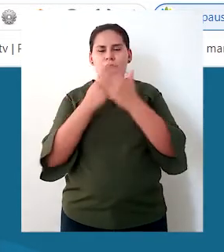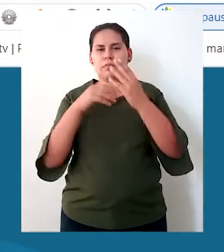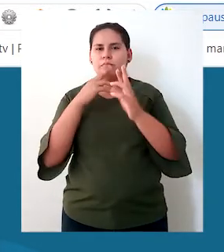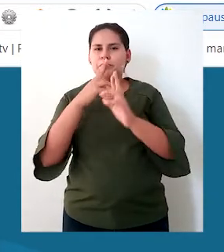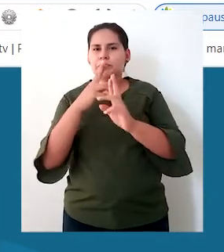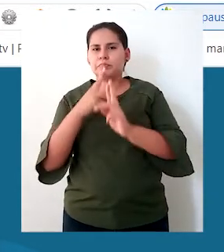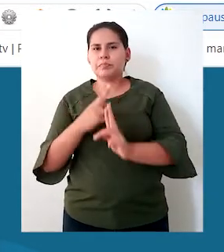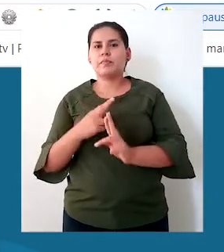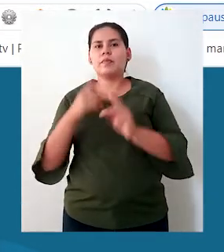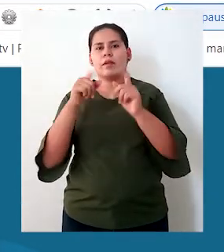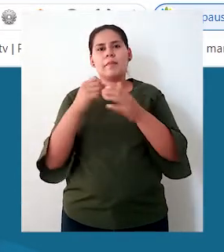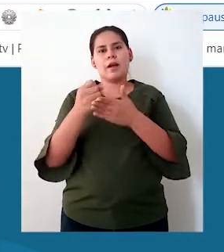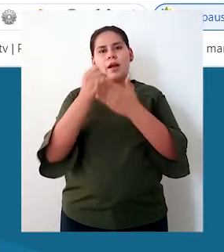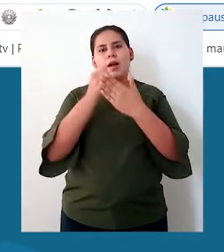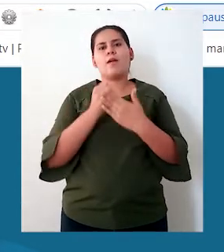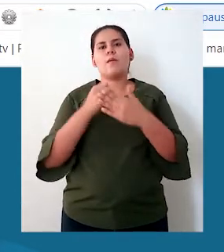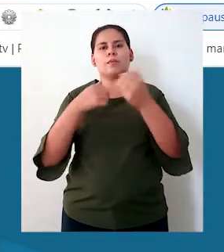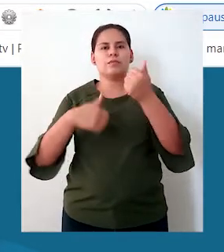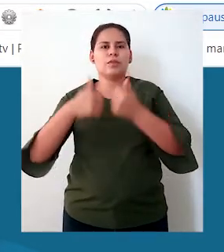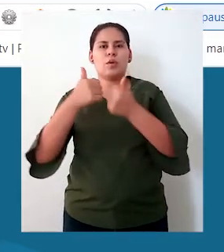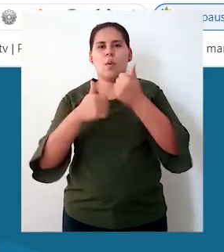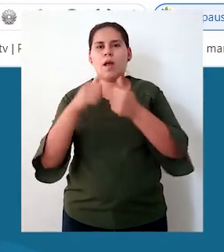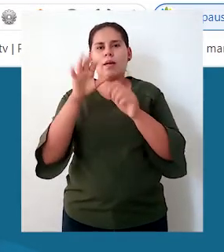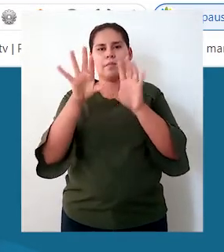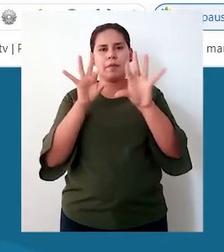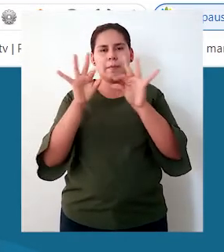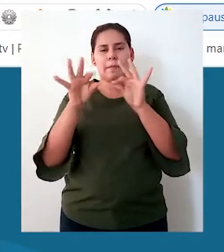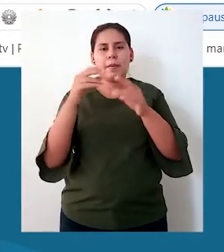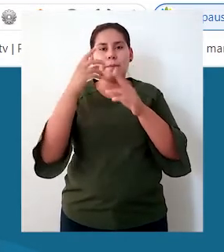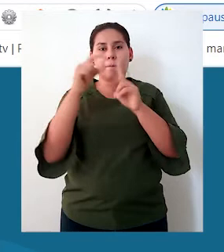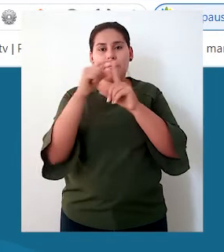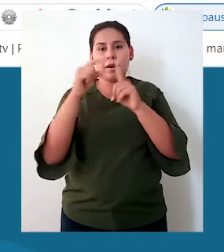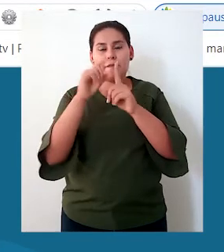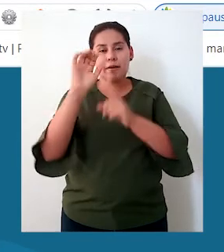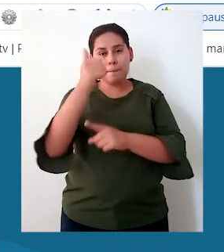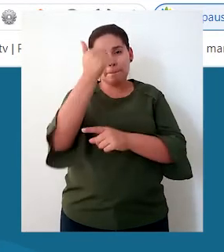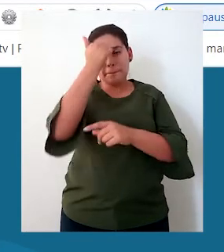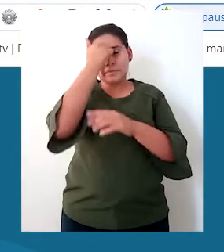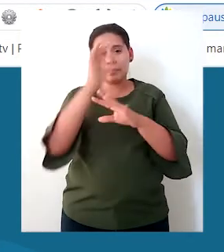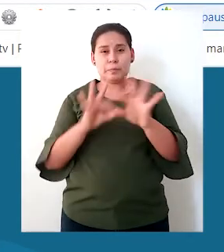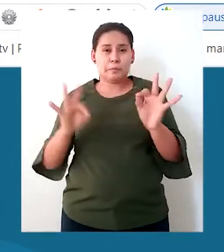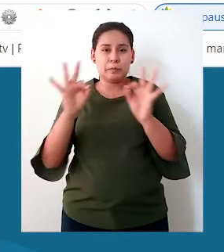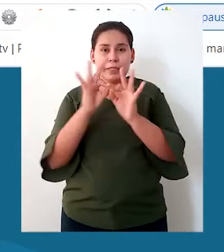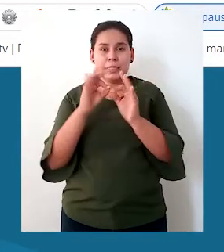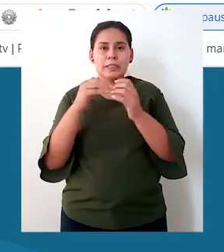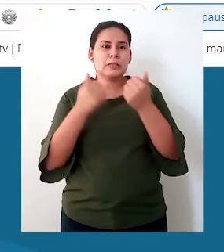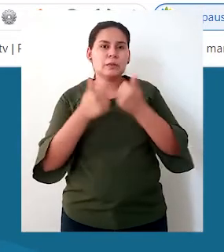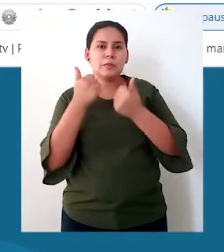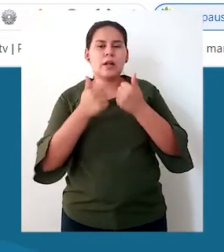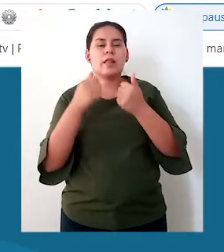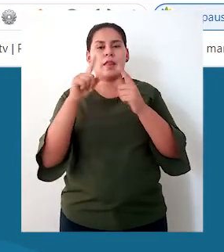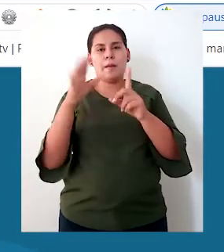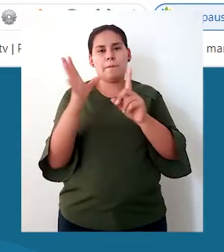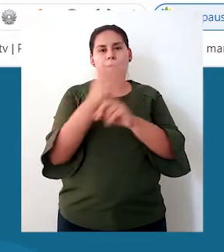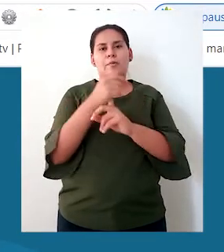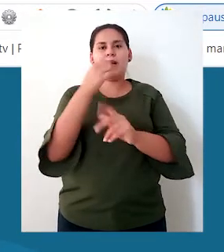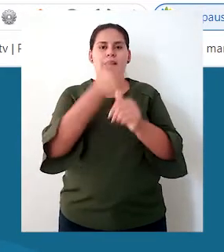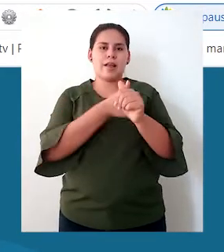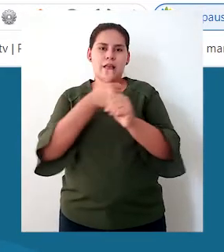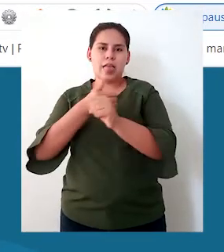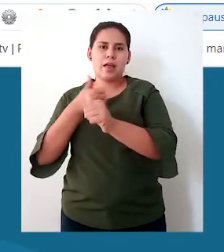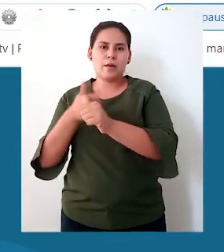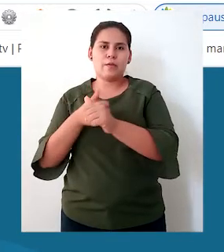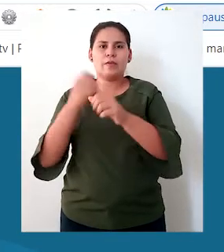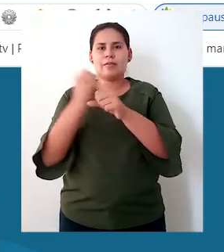Lo que nos permite es identificar cuáles son los términos más importantes que encontramos en cada uno